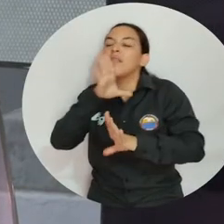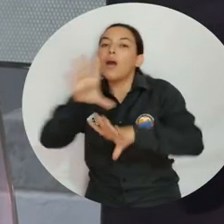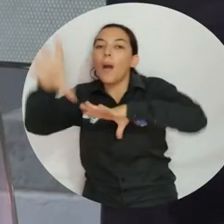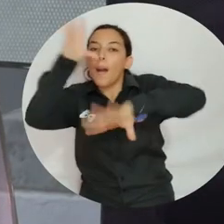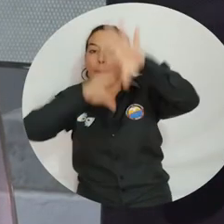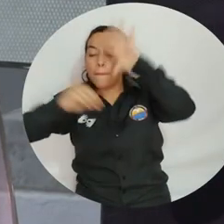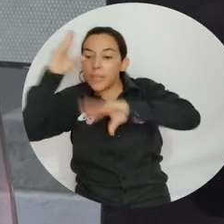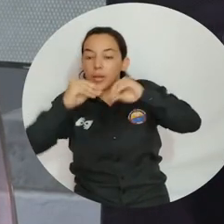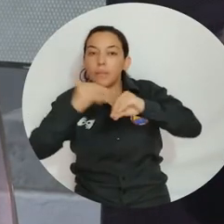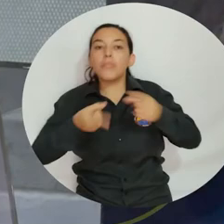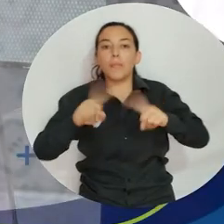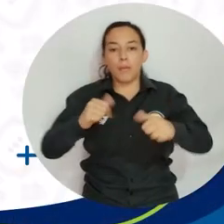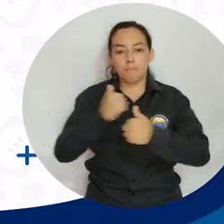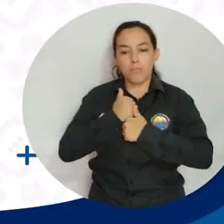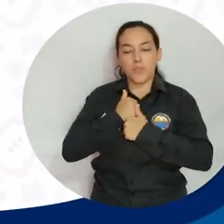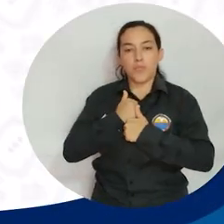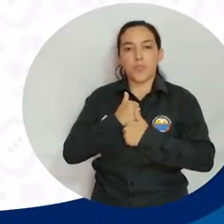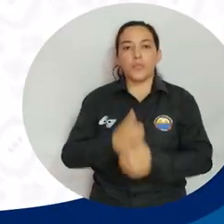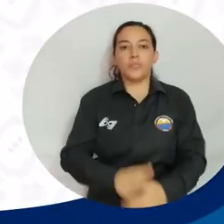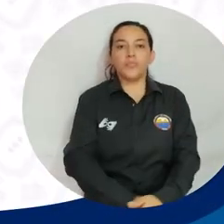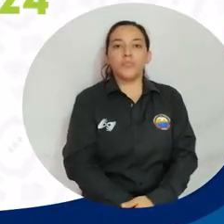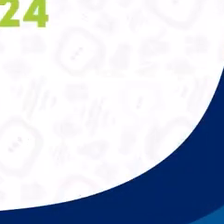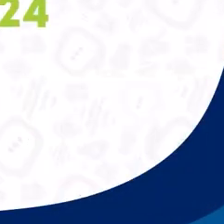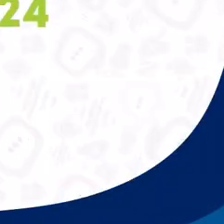también para que nosotros aprendamos cada día.